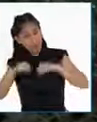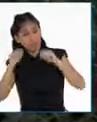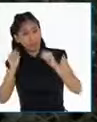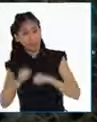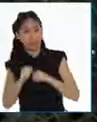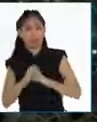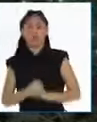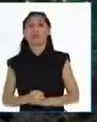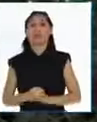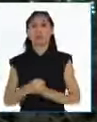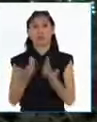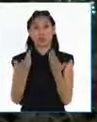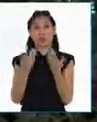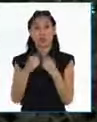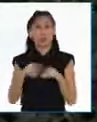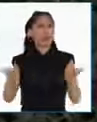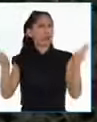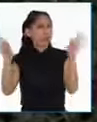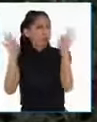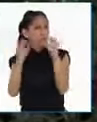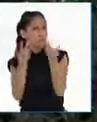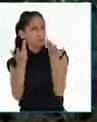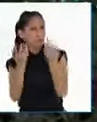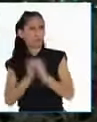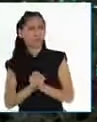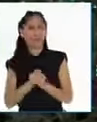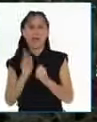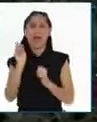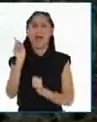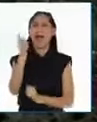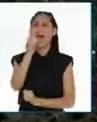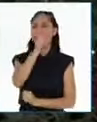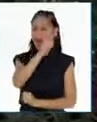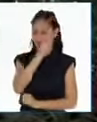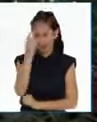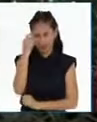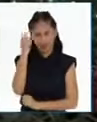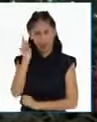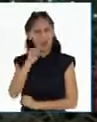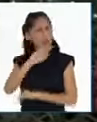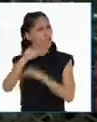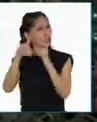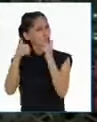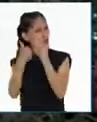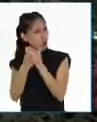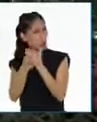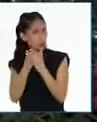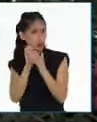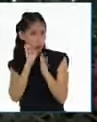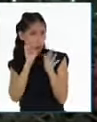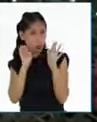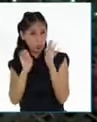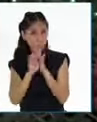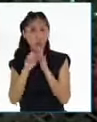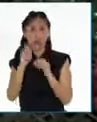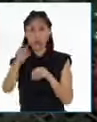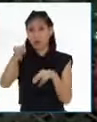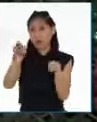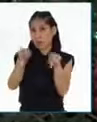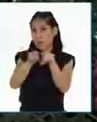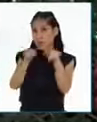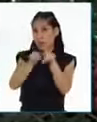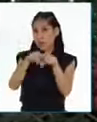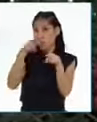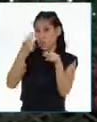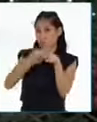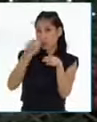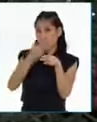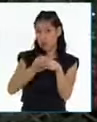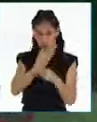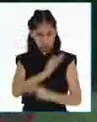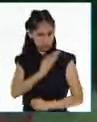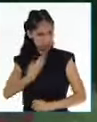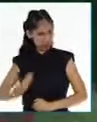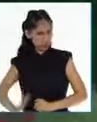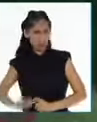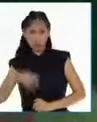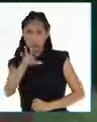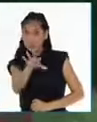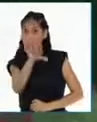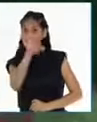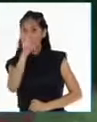asunto público. Ah, asunto público. Y las elecciones también es un asunto público, como dijiste, Yasmin.